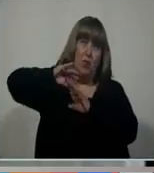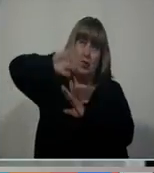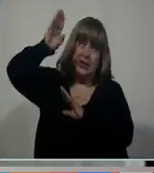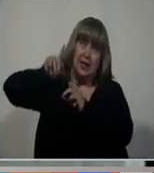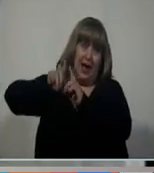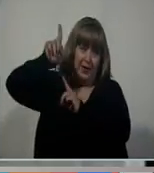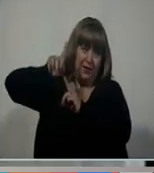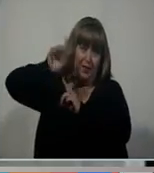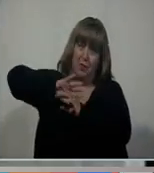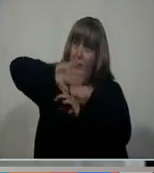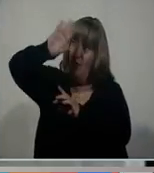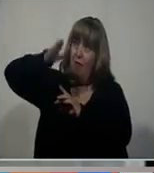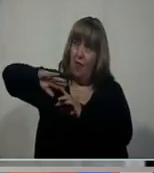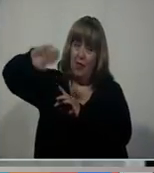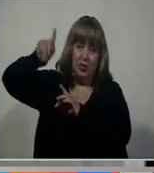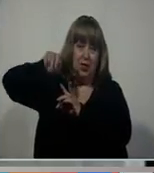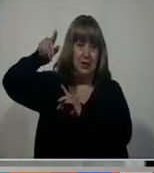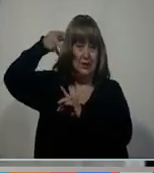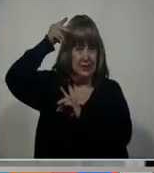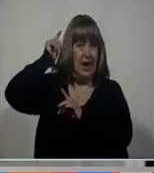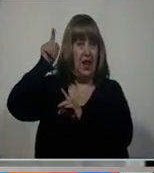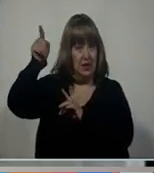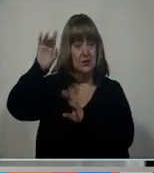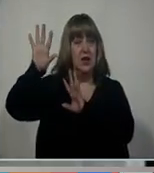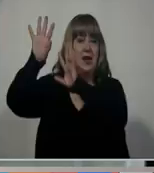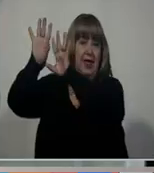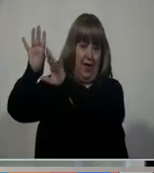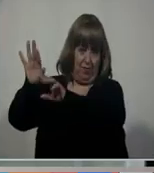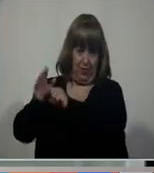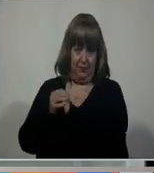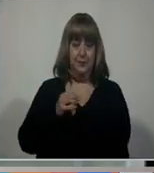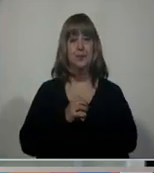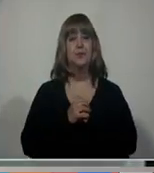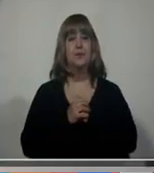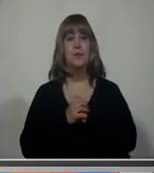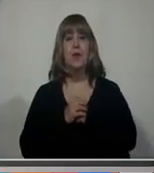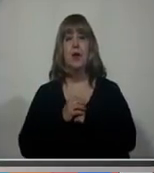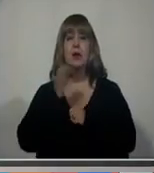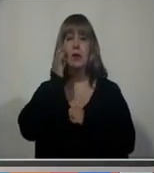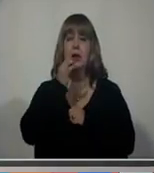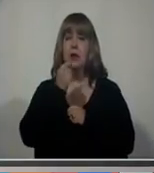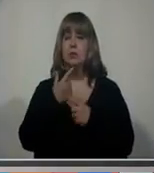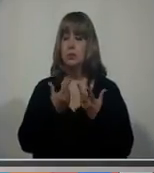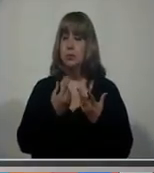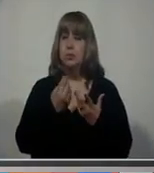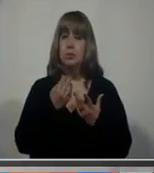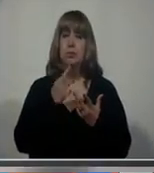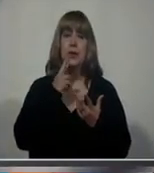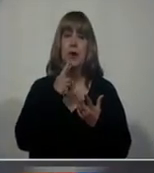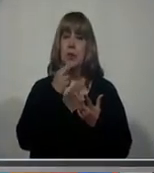montaña, casi le diría alta montaña chilena. Bueno, amigo, ¿su pronóstico extendido?